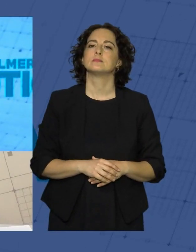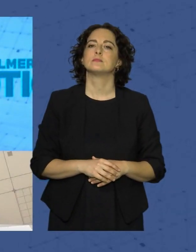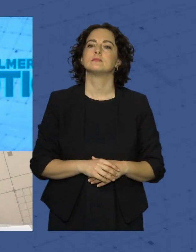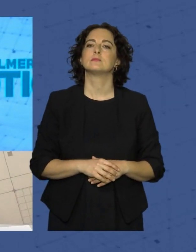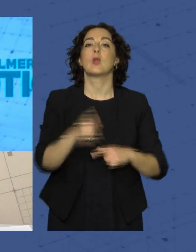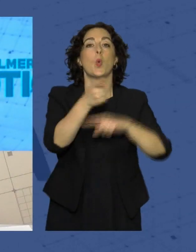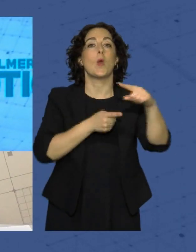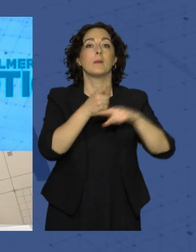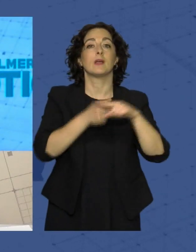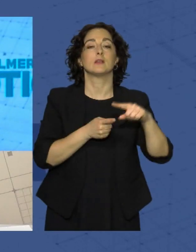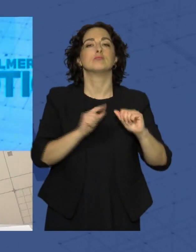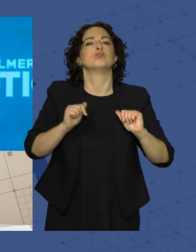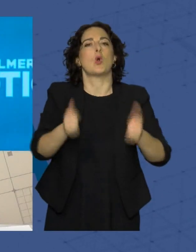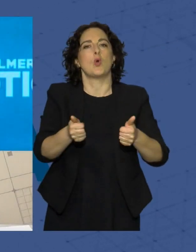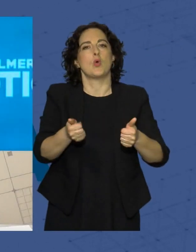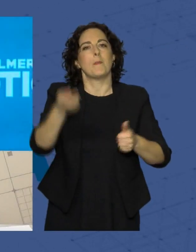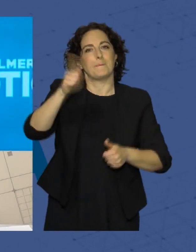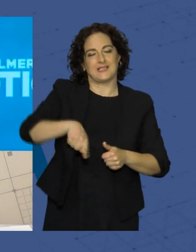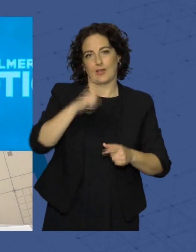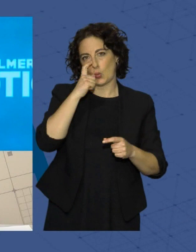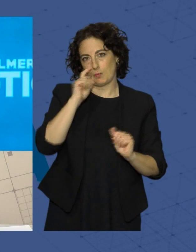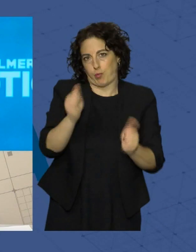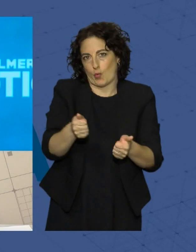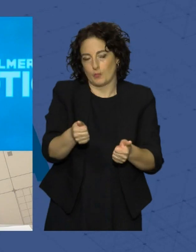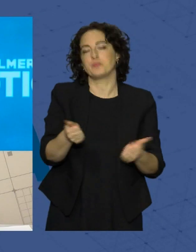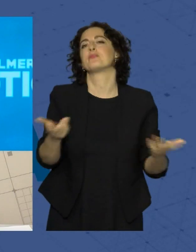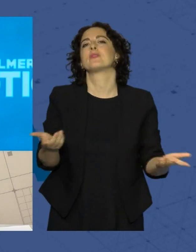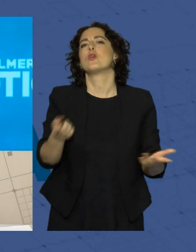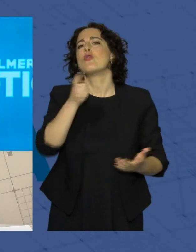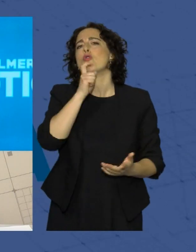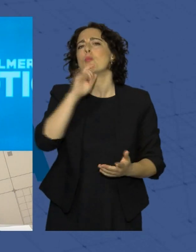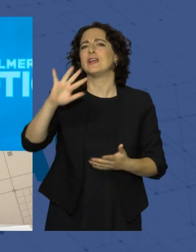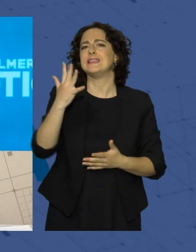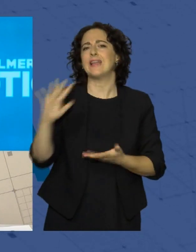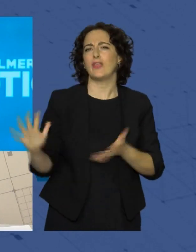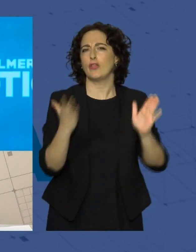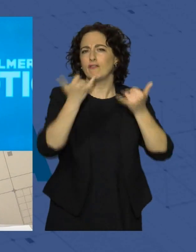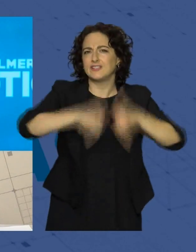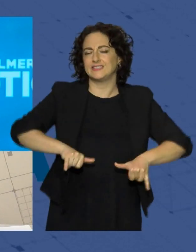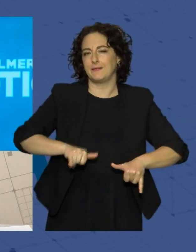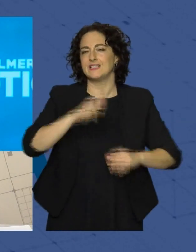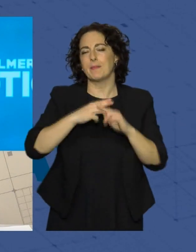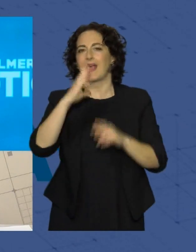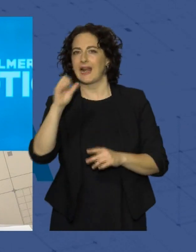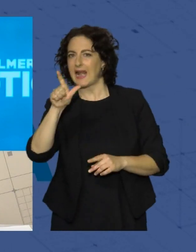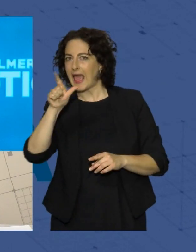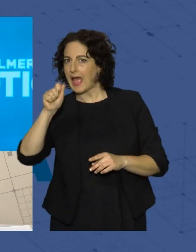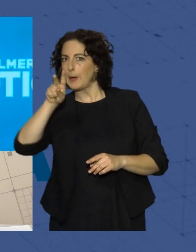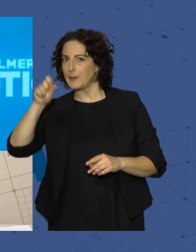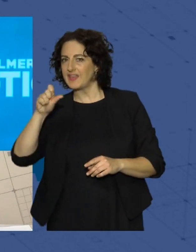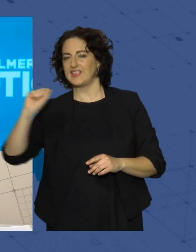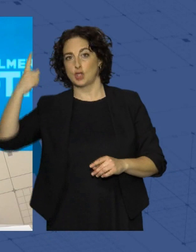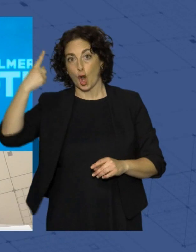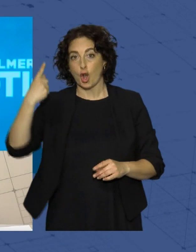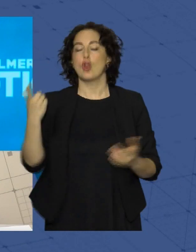El jueves comenzamos el mes de junio conociendo cómo va a ser la quinta edición del festival En Clave de Sol el próximo 10 de